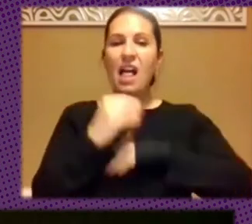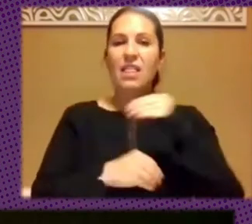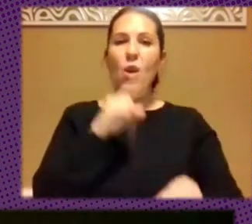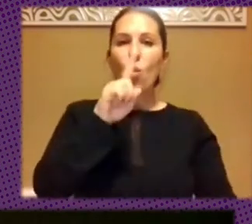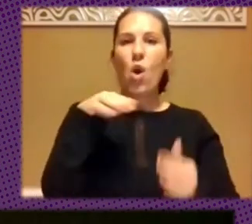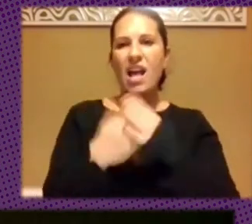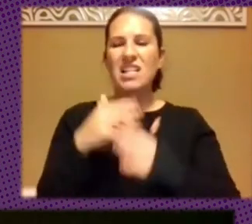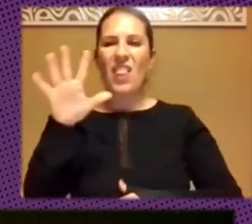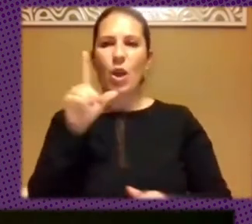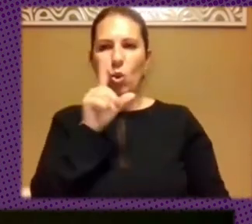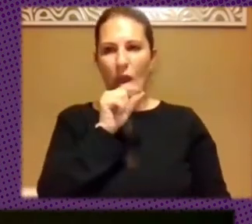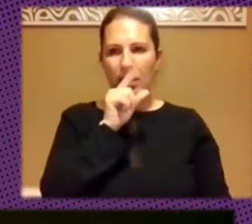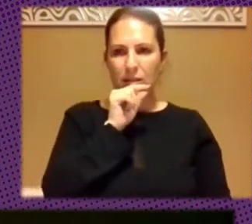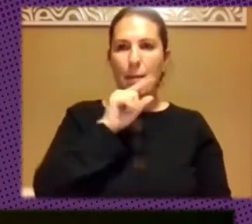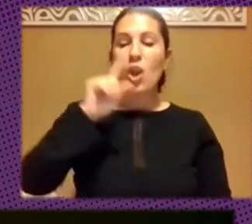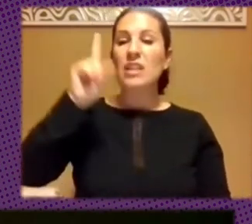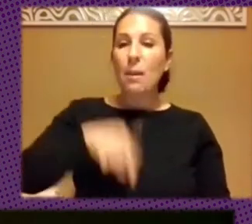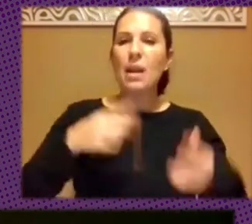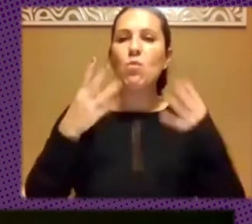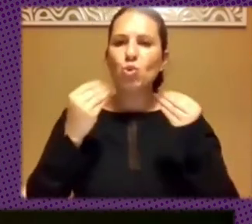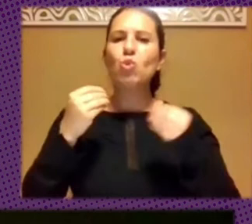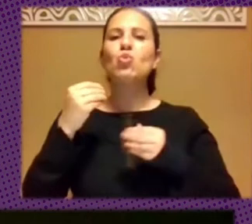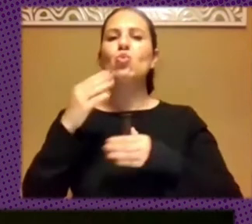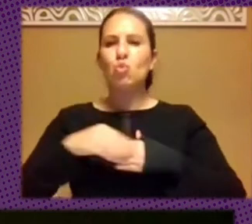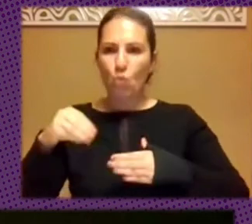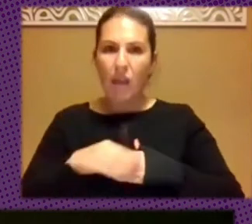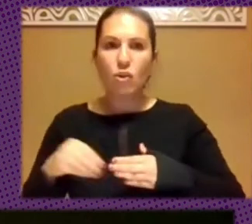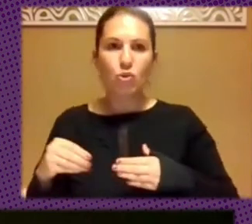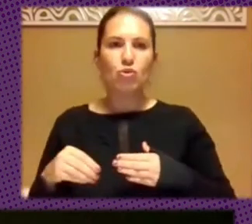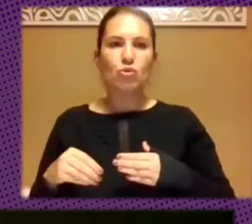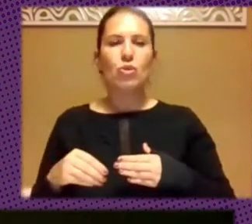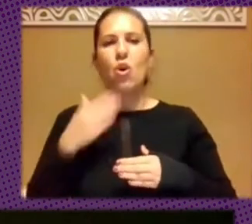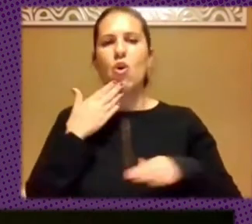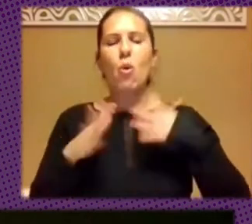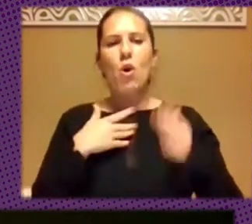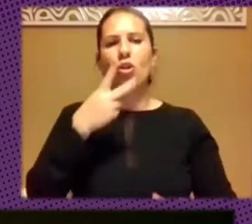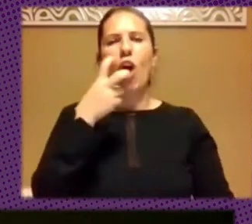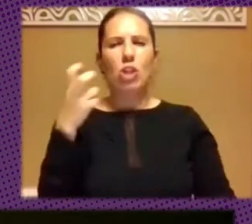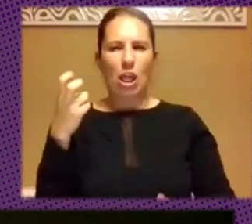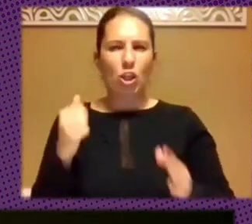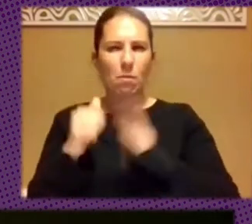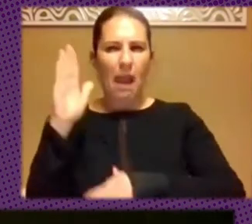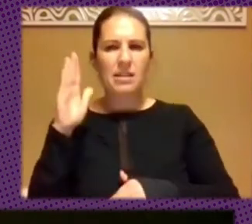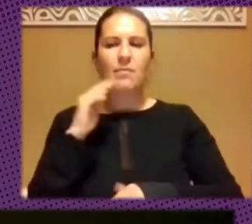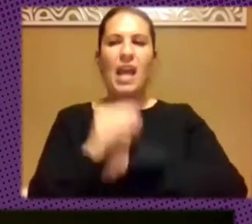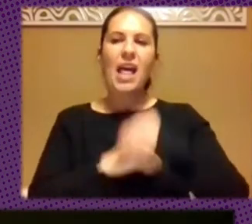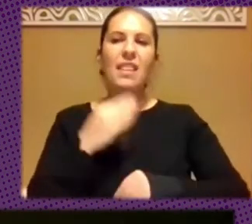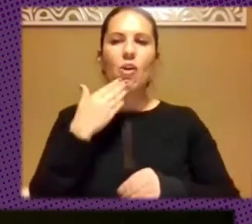tweets. Pero también había muchos usuarios que, como más de doscientos, que, por ejemplo, hacían entre